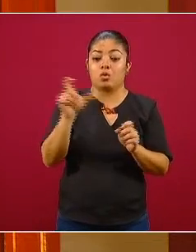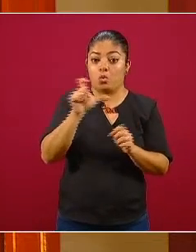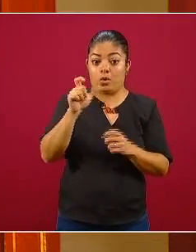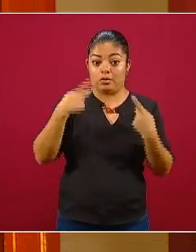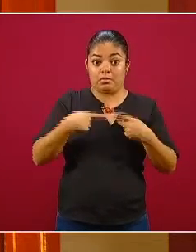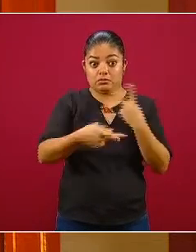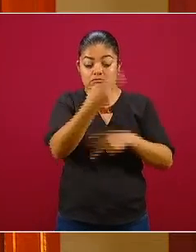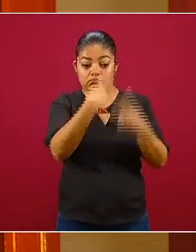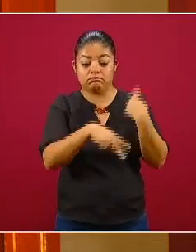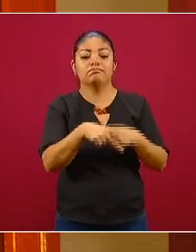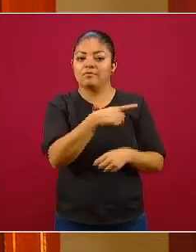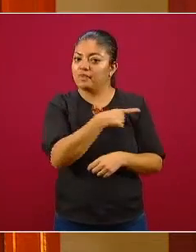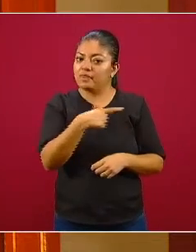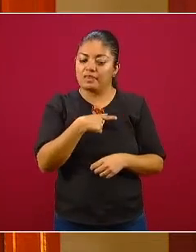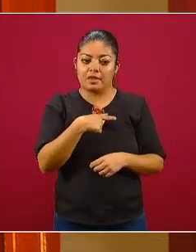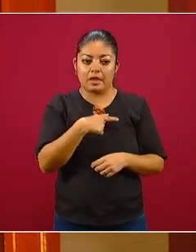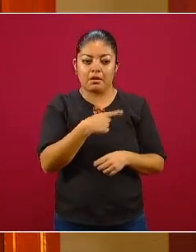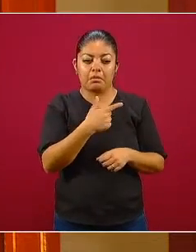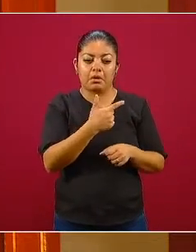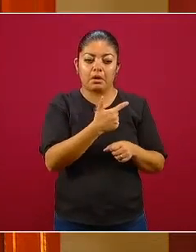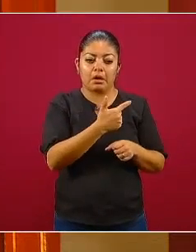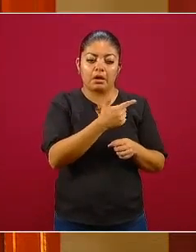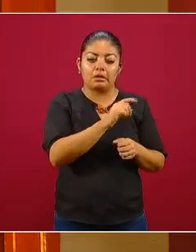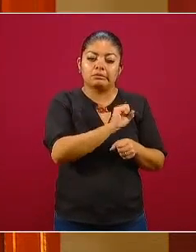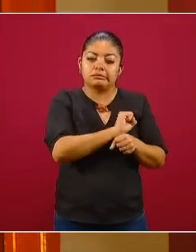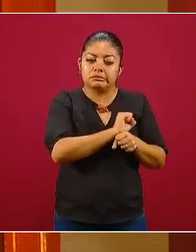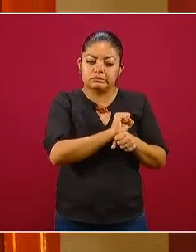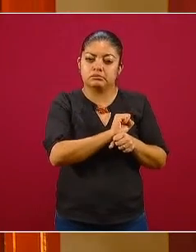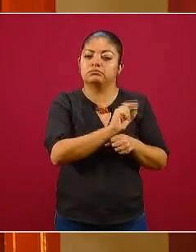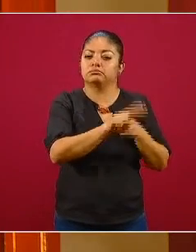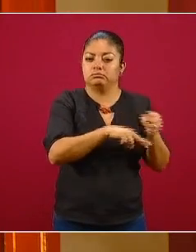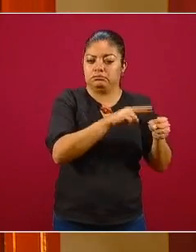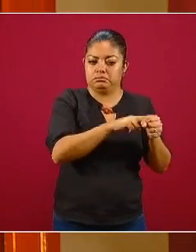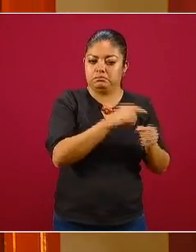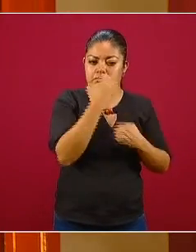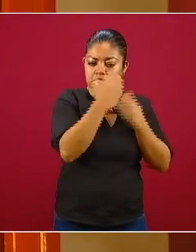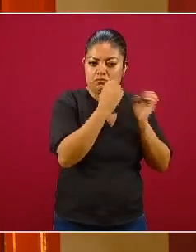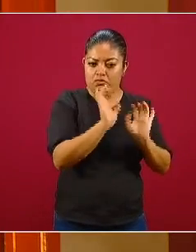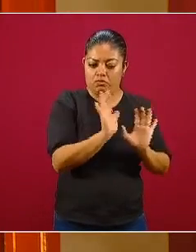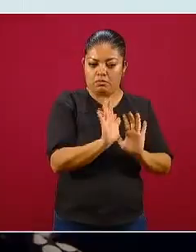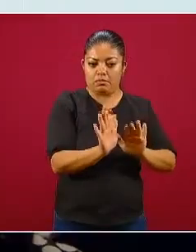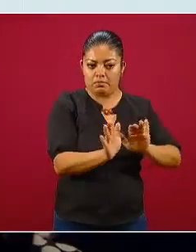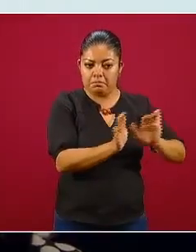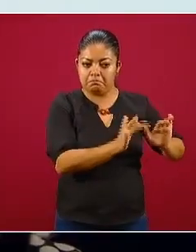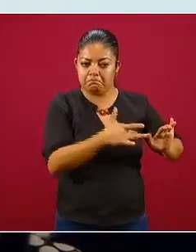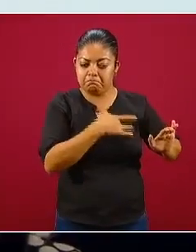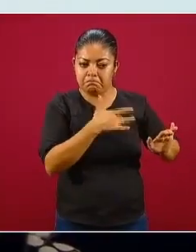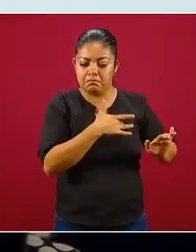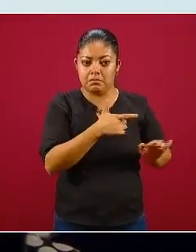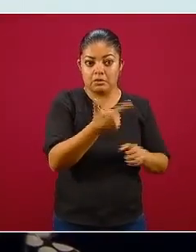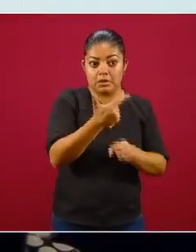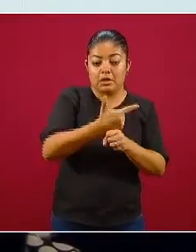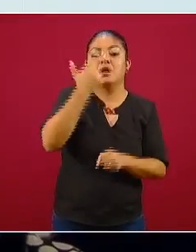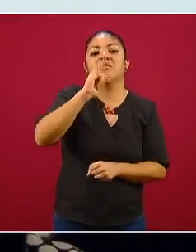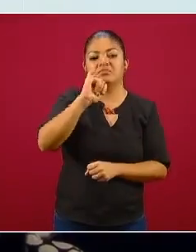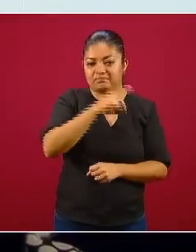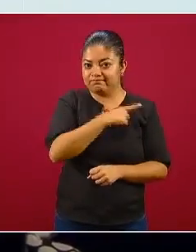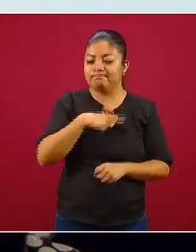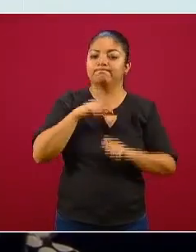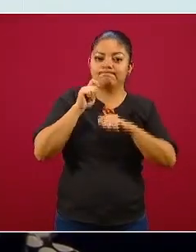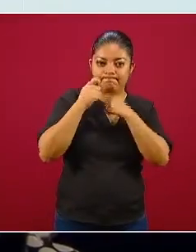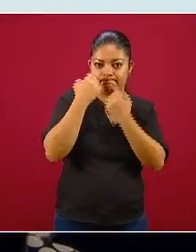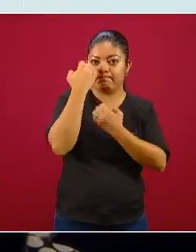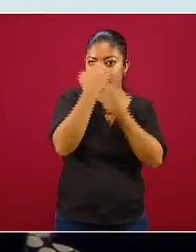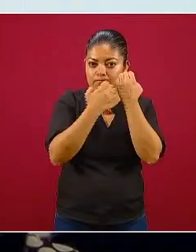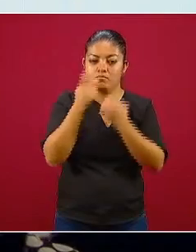vigilancia y a las personas leves se les registra de acuerdo a la vigilancia Sentinel. Y lo que vemos